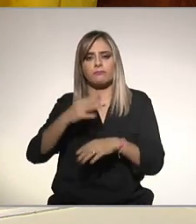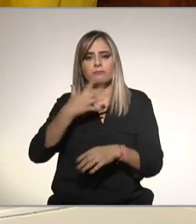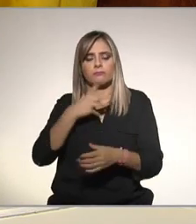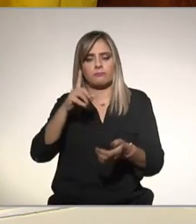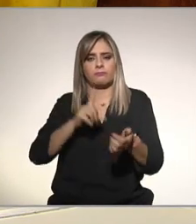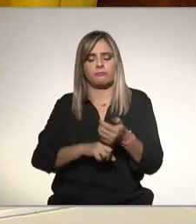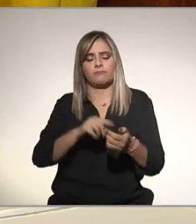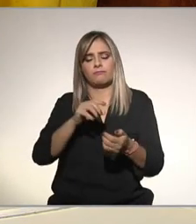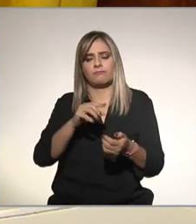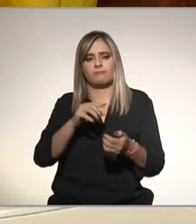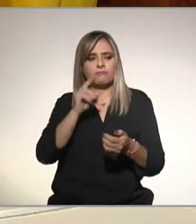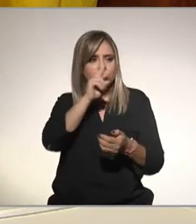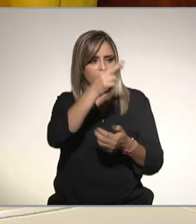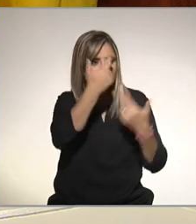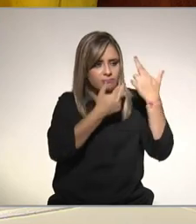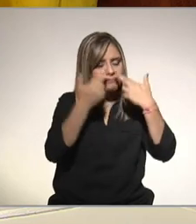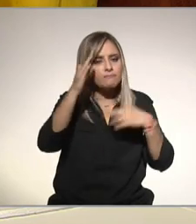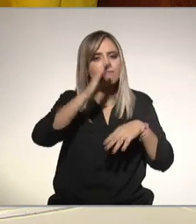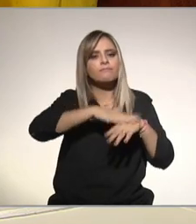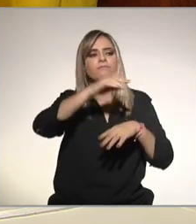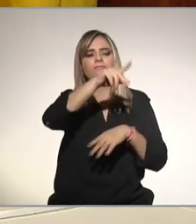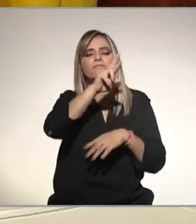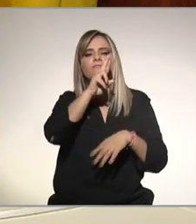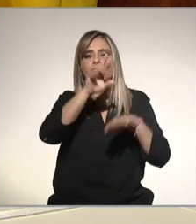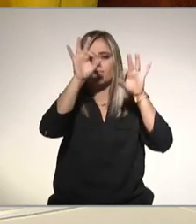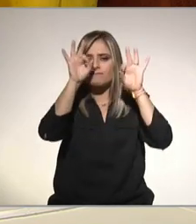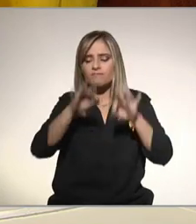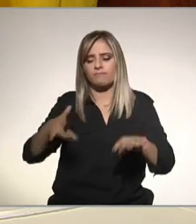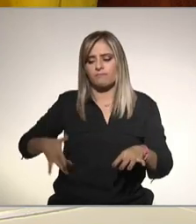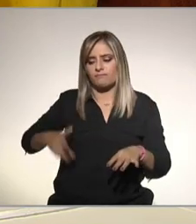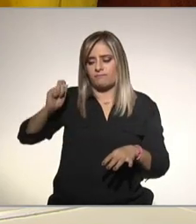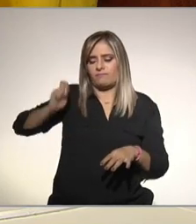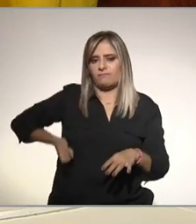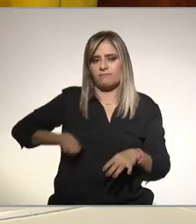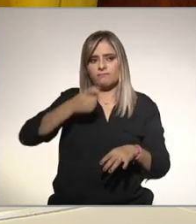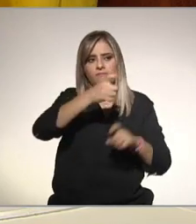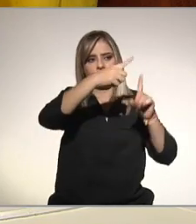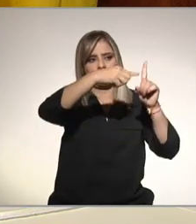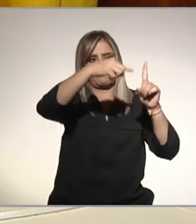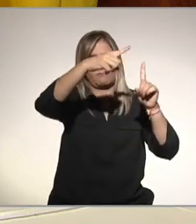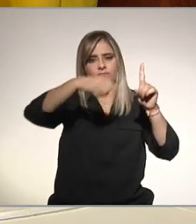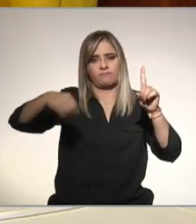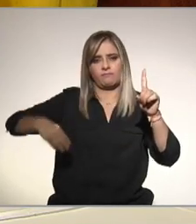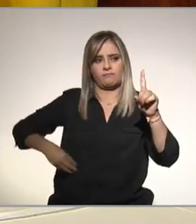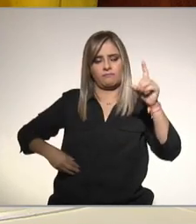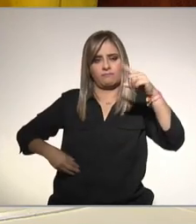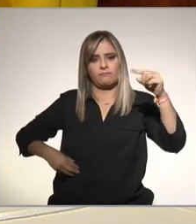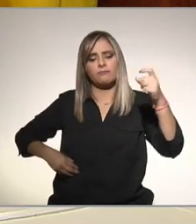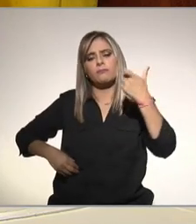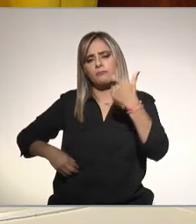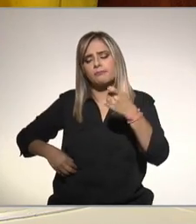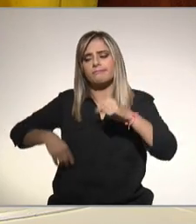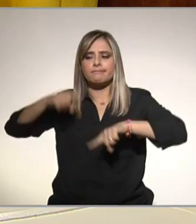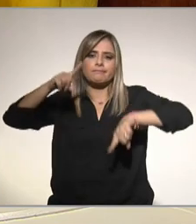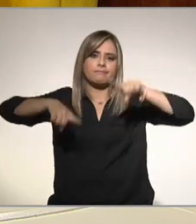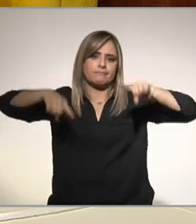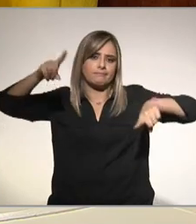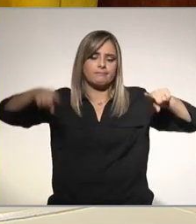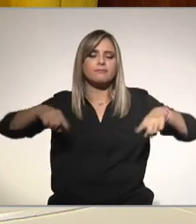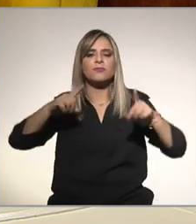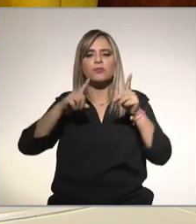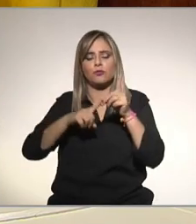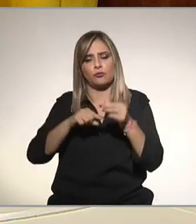especificidad eso quiere decir que se acerca mucho más al diagnóstico certero y eso bueno el costo dependerá donde se